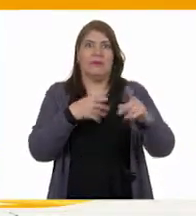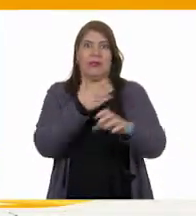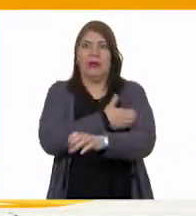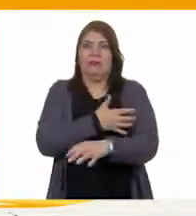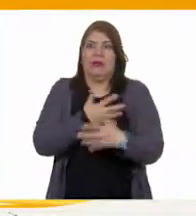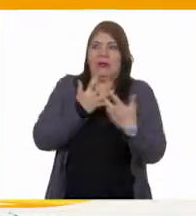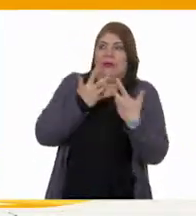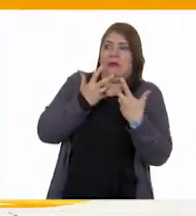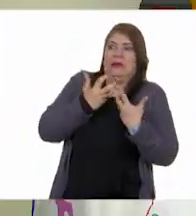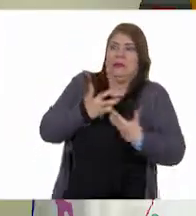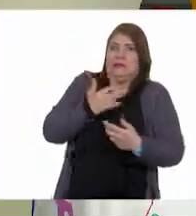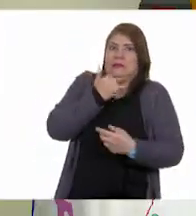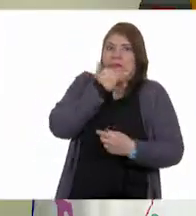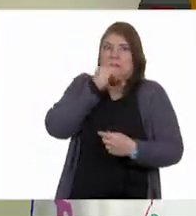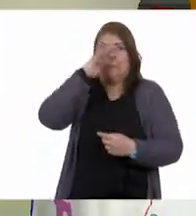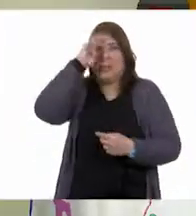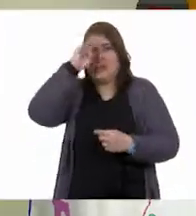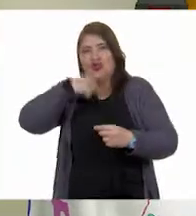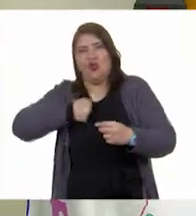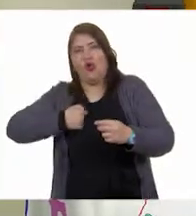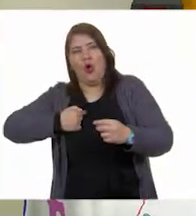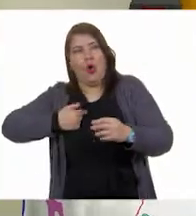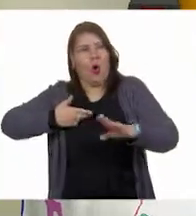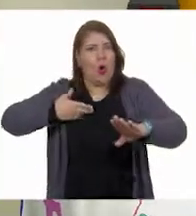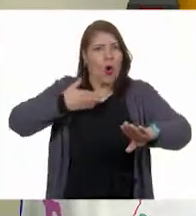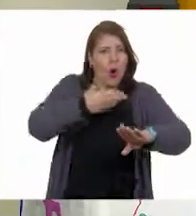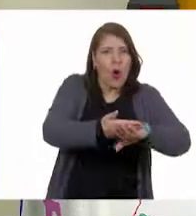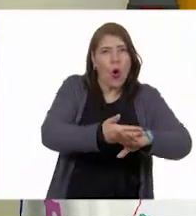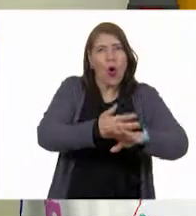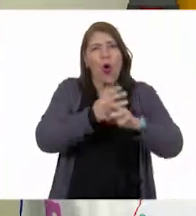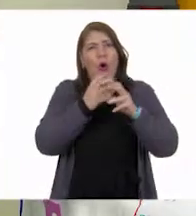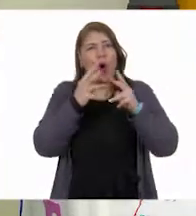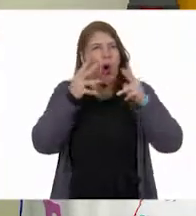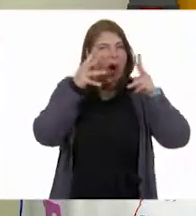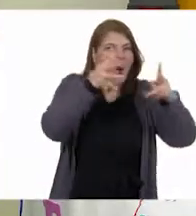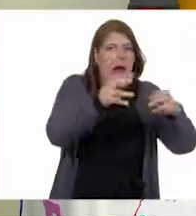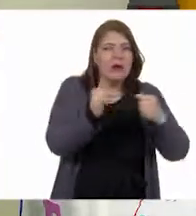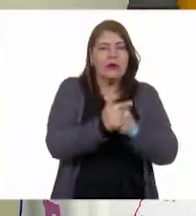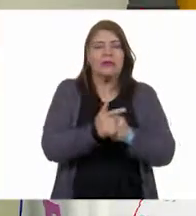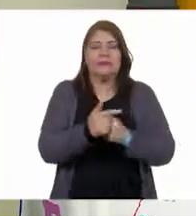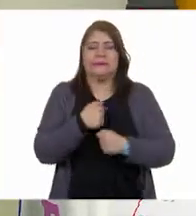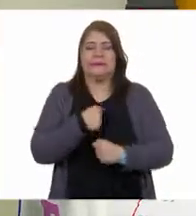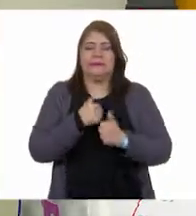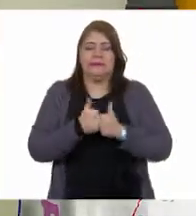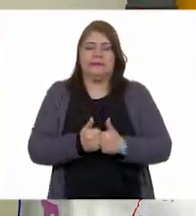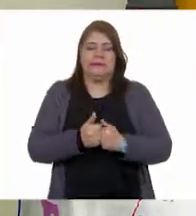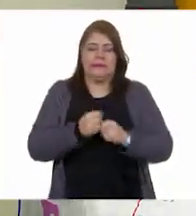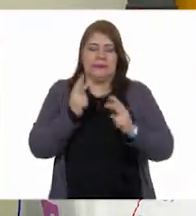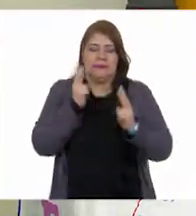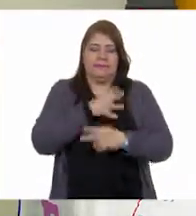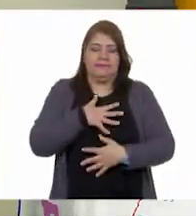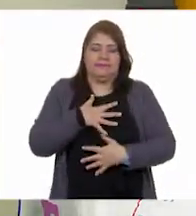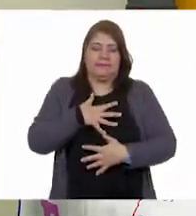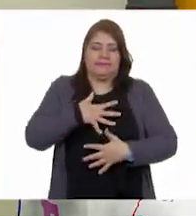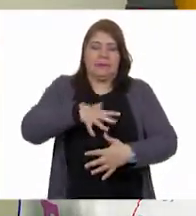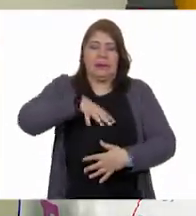porque pensaba que le iba a hacer algo, le iba a gritar. Entonces, me detuve, respiré y me acerqué a él y le dije, oye,